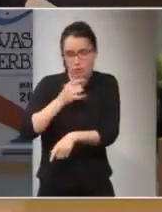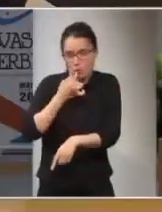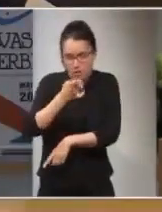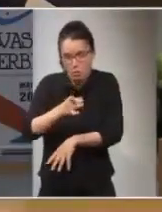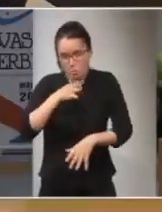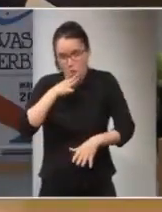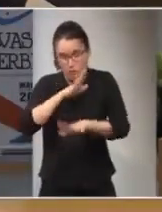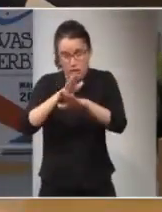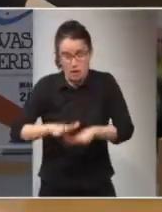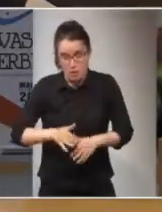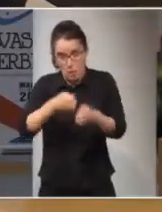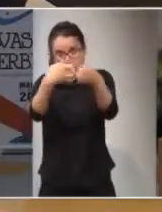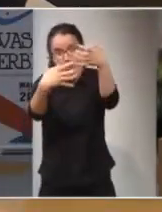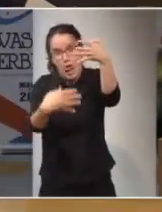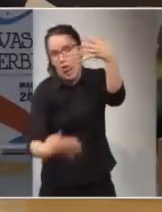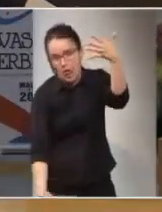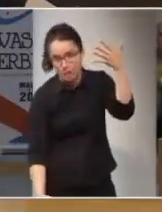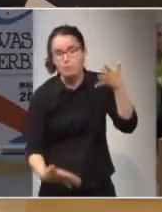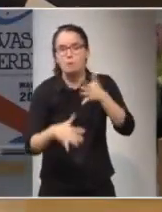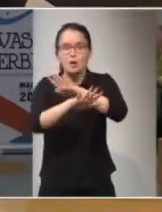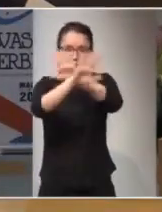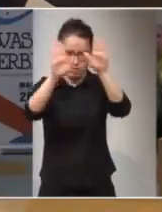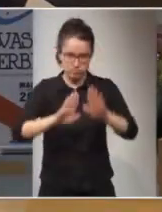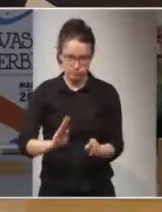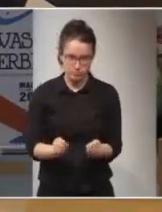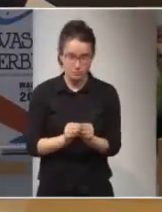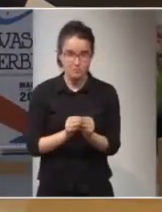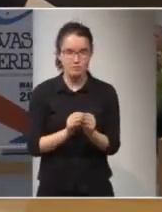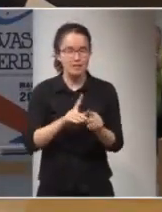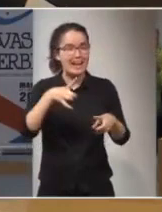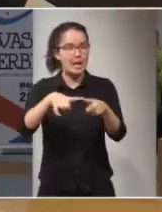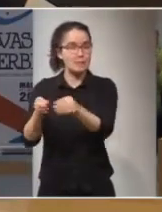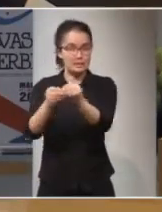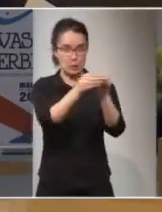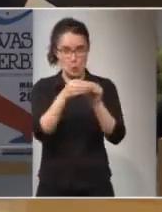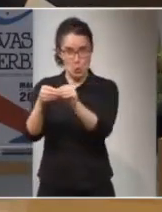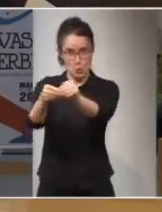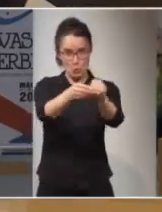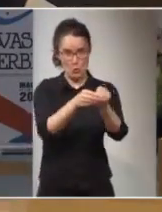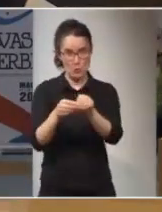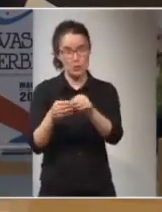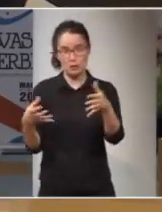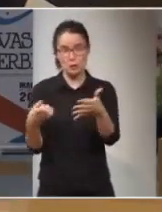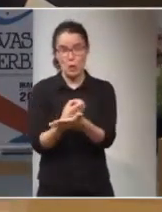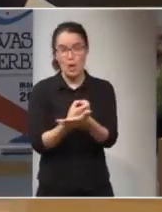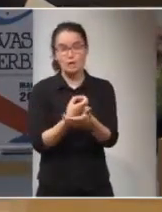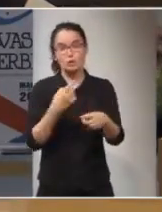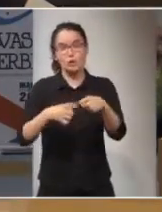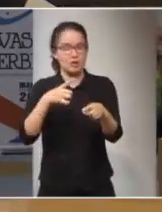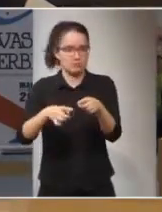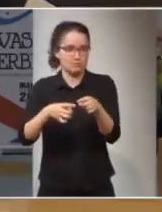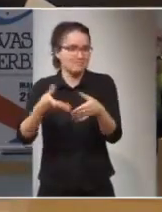muy prolijo. Pero, en definitiva, el elemento común de lo que se conoce como la